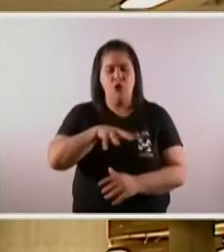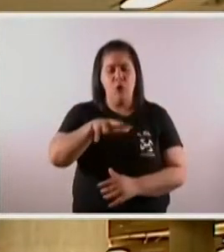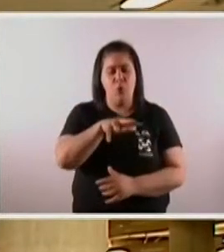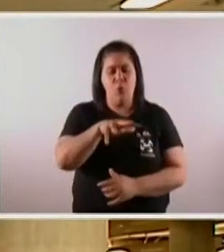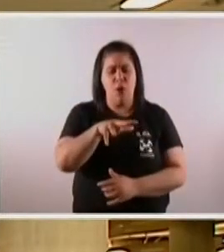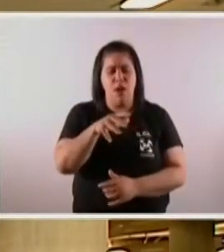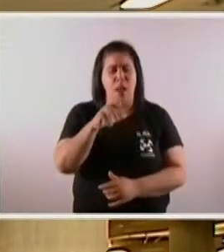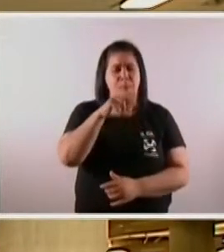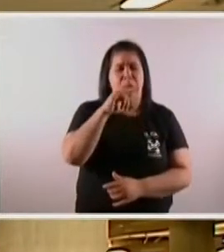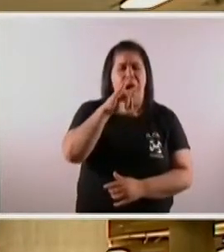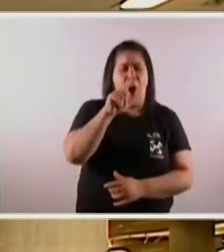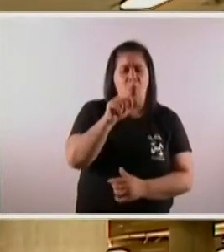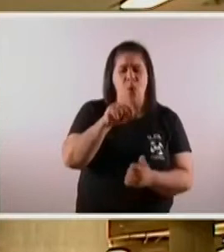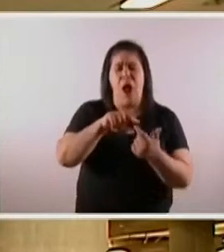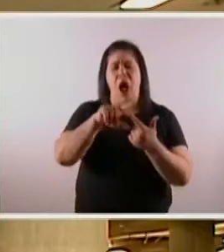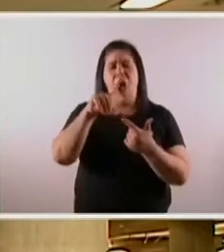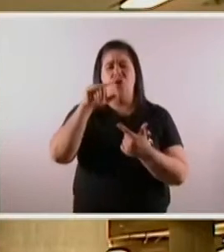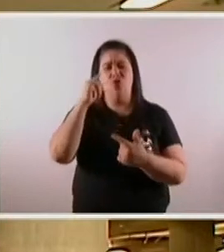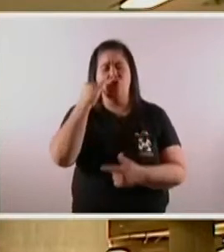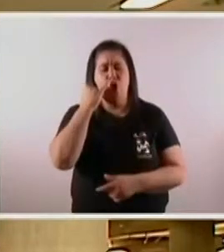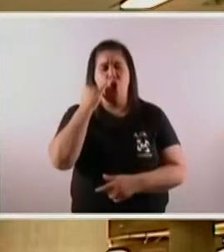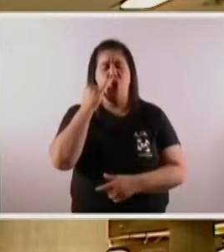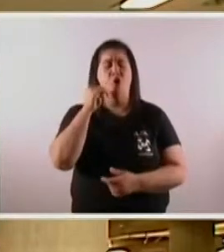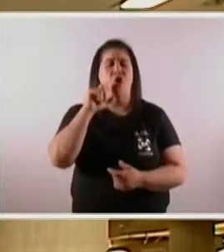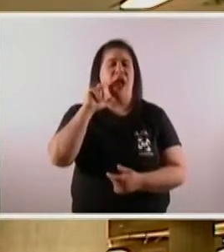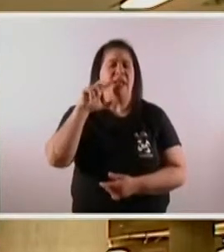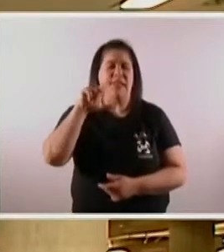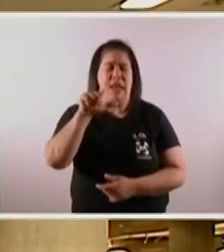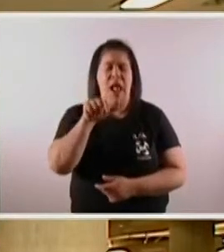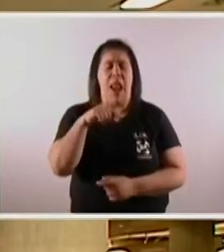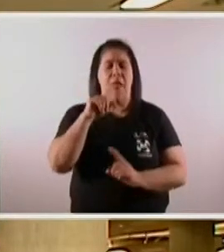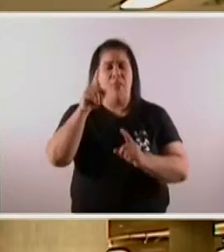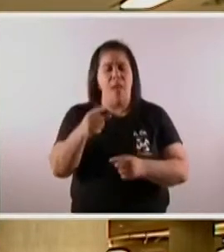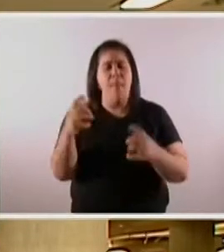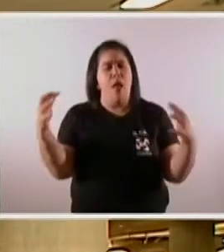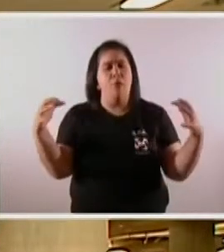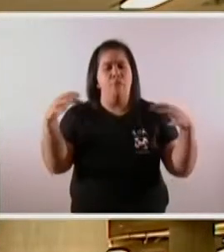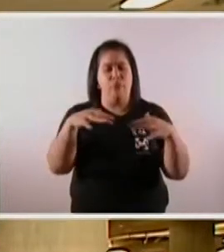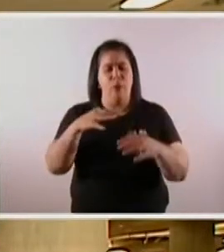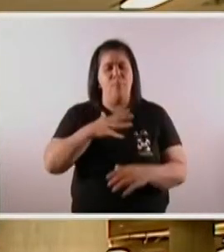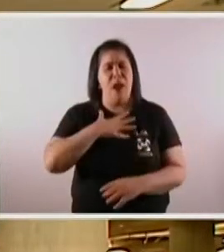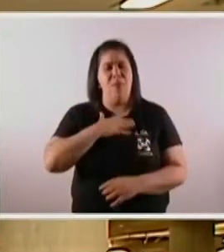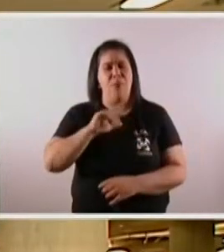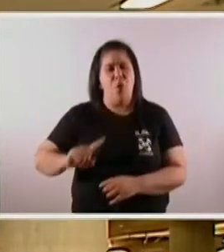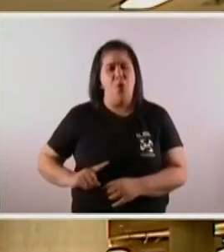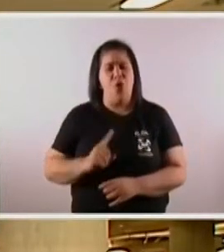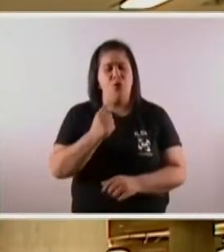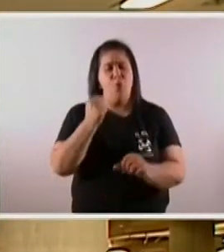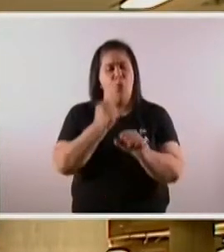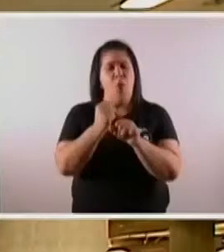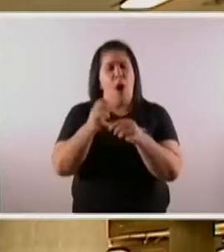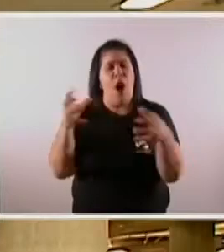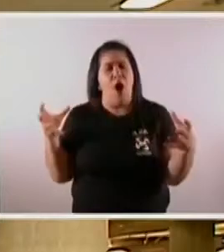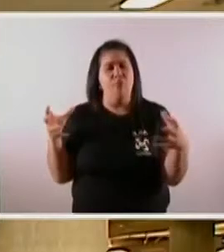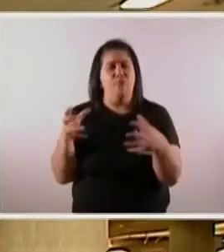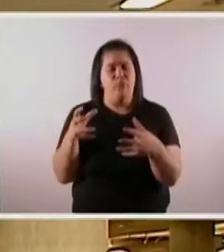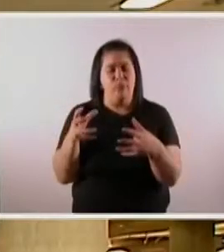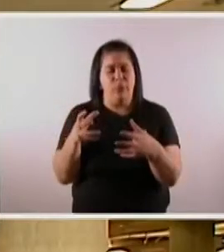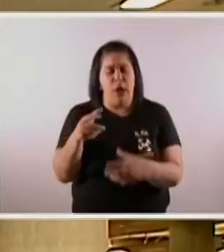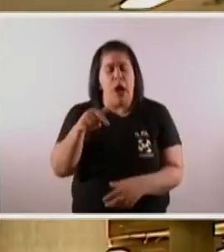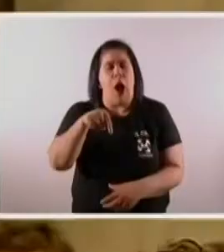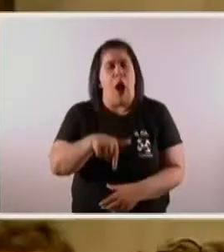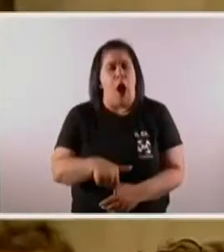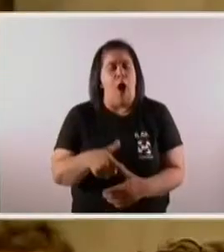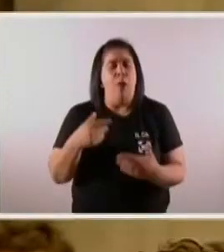Martín, a Roy, a Graciela. Realmente para mí es un orgullo trabajar con todos ellos. Ahora,